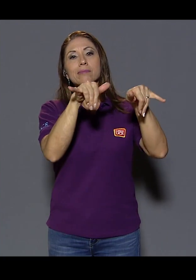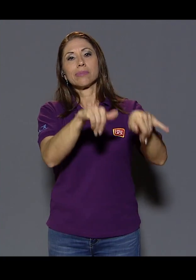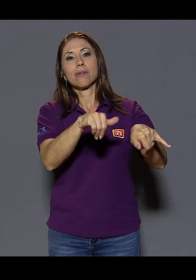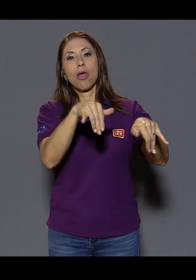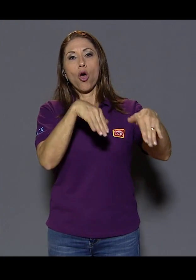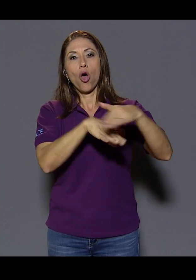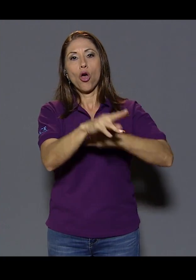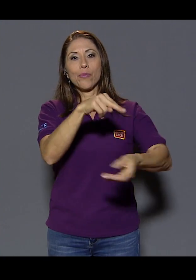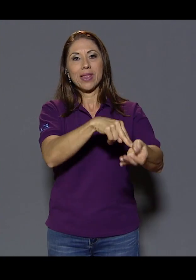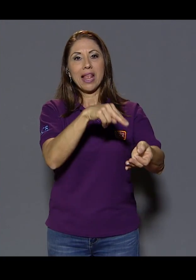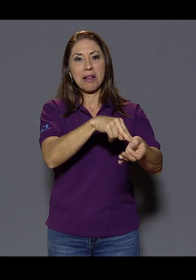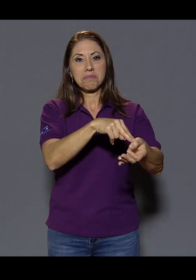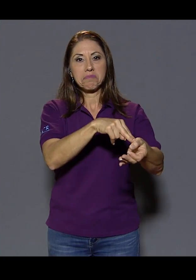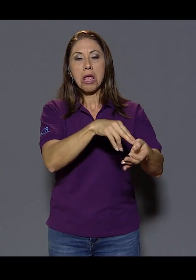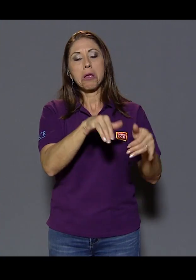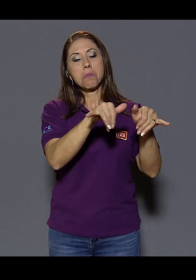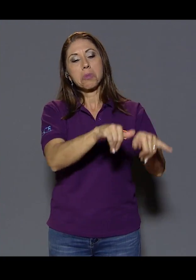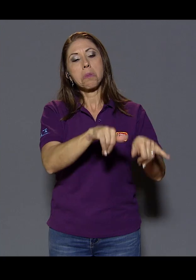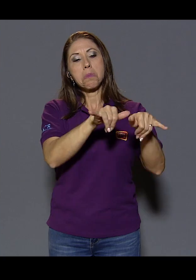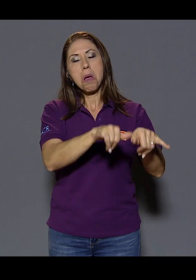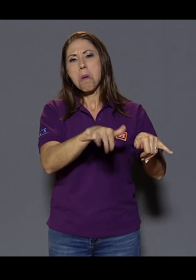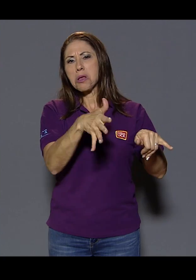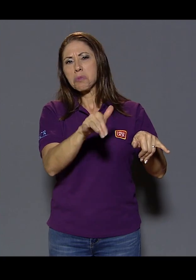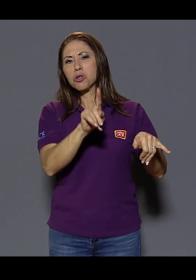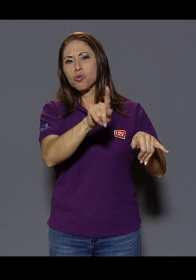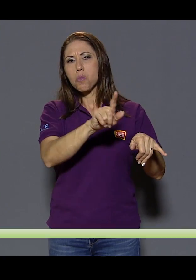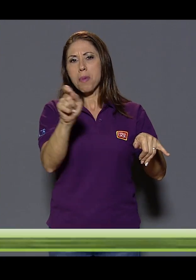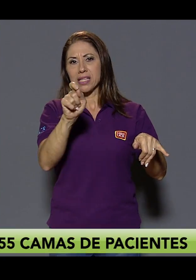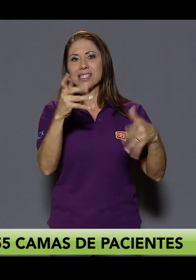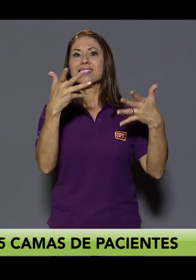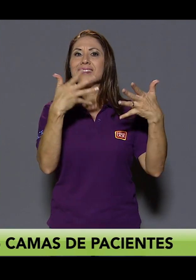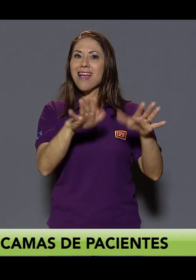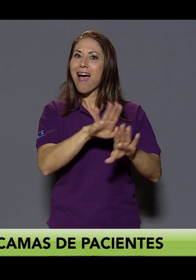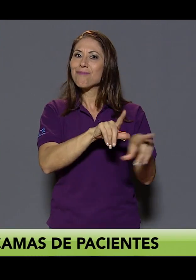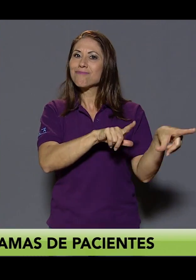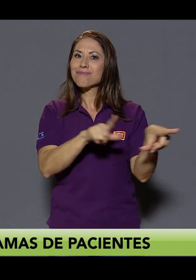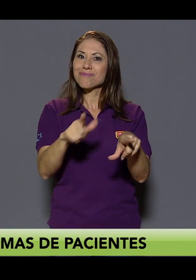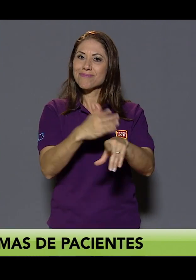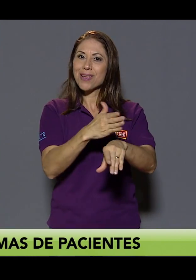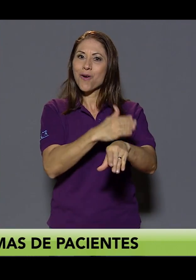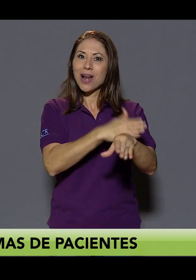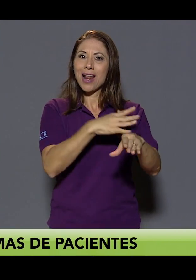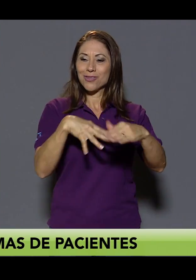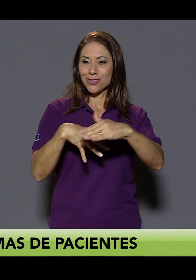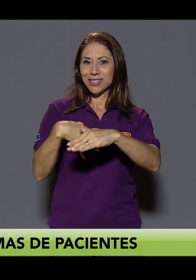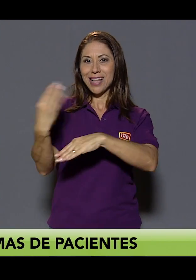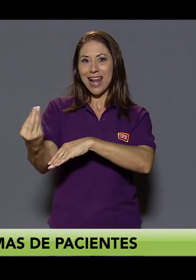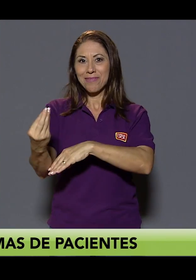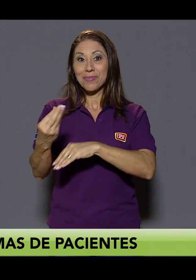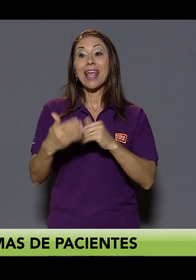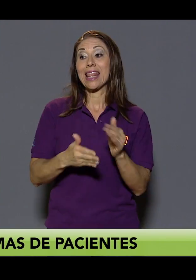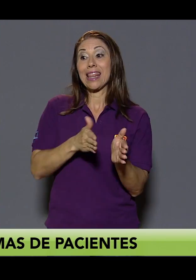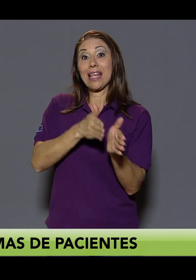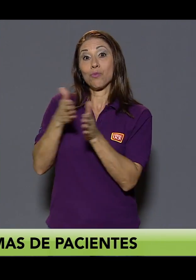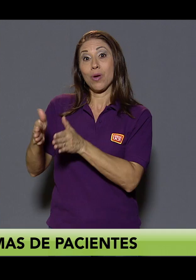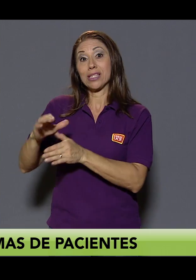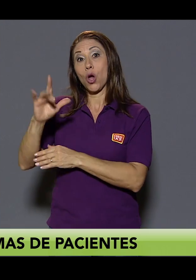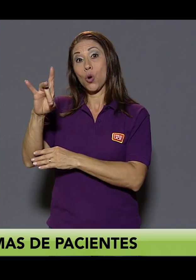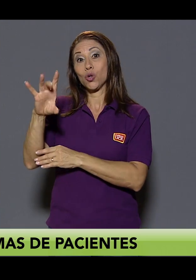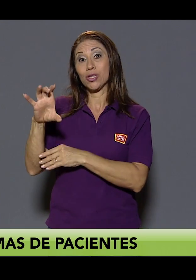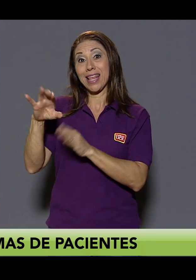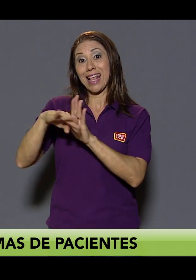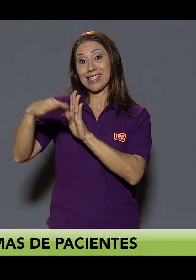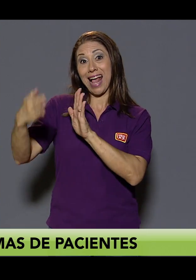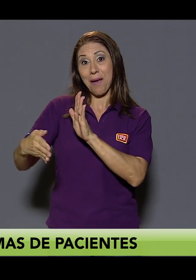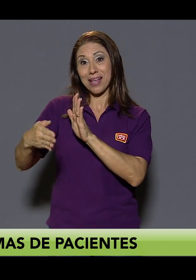salen en un mes lo más que dura mejorando su condición de salud. Y esas otras 800 camas son las que